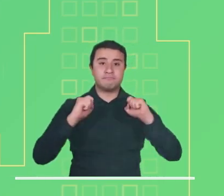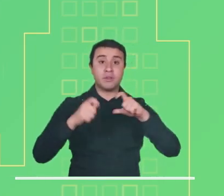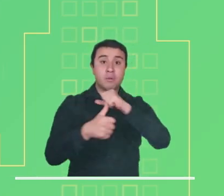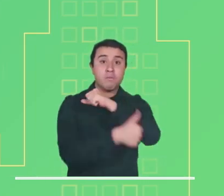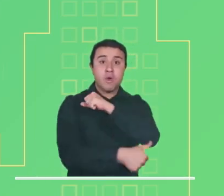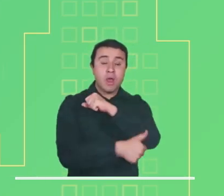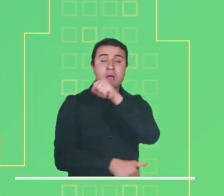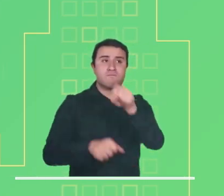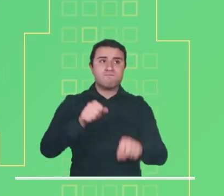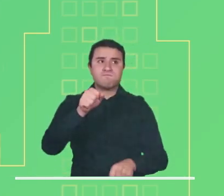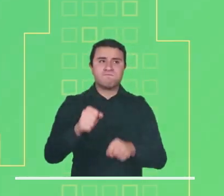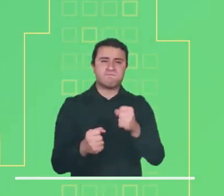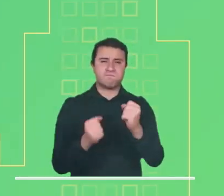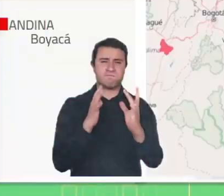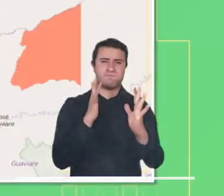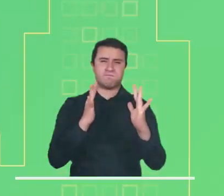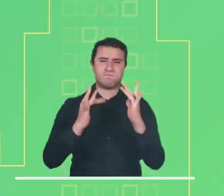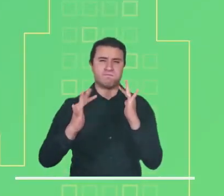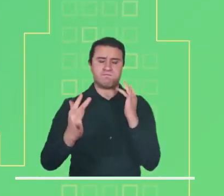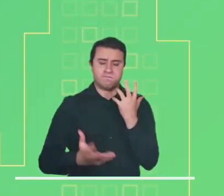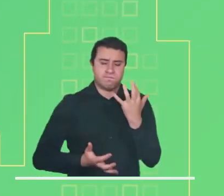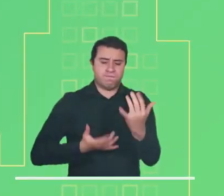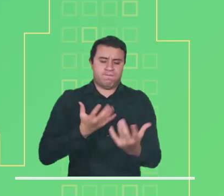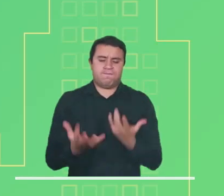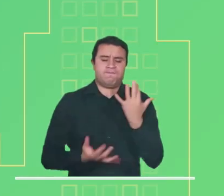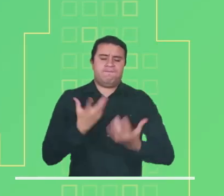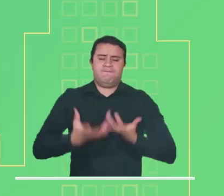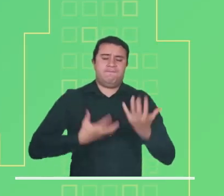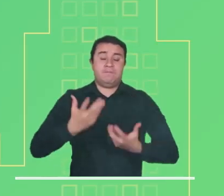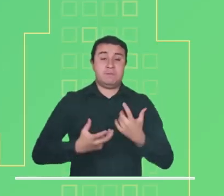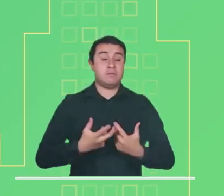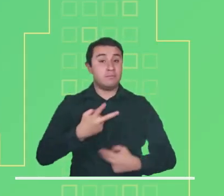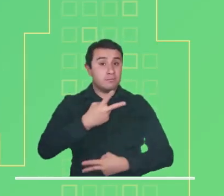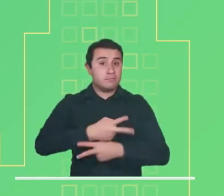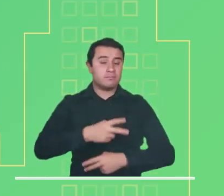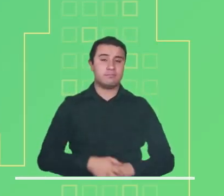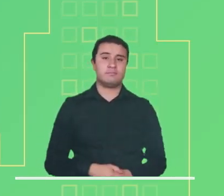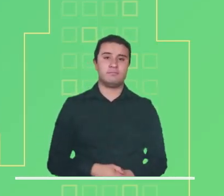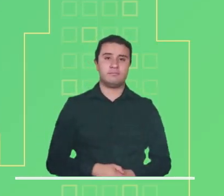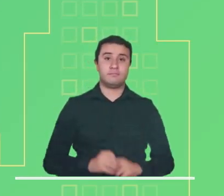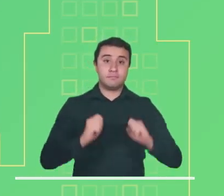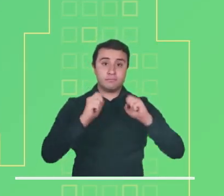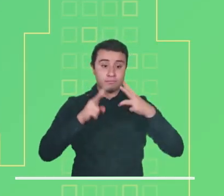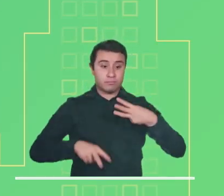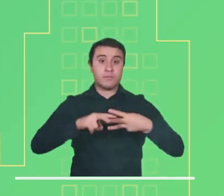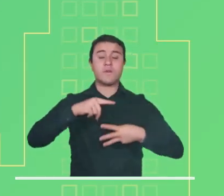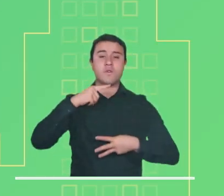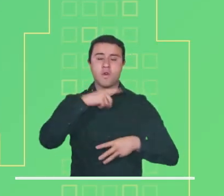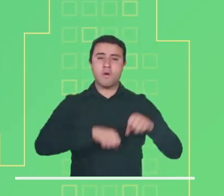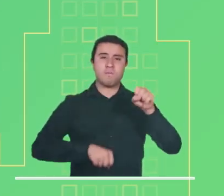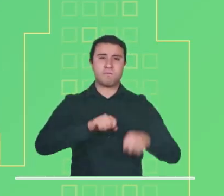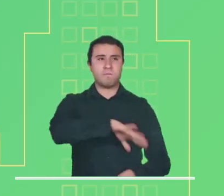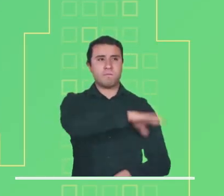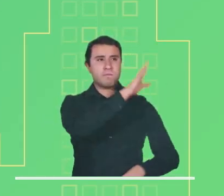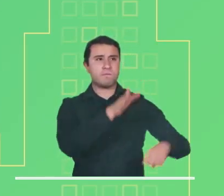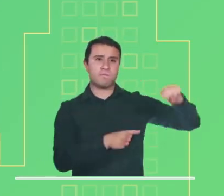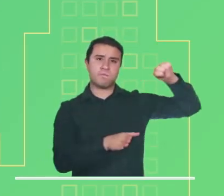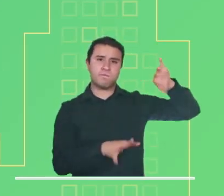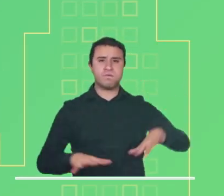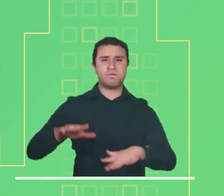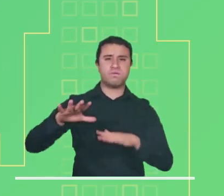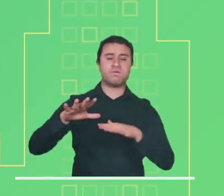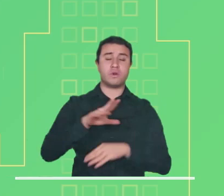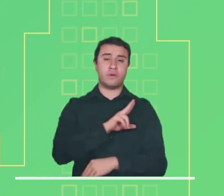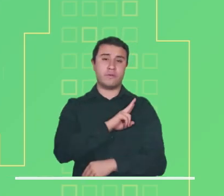y Susa afluentes. Se recomienda precaución en Boyacá por alta probabilidad de incendios en la cobertura vegetal.